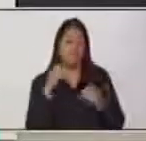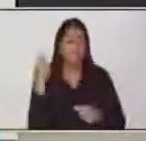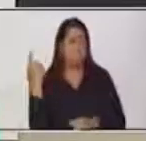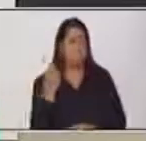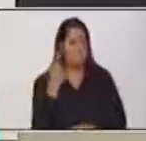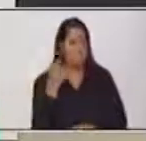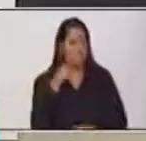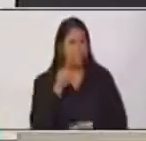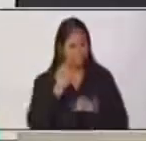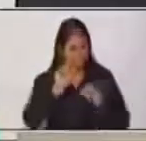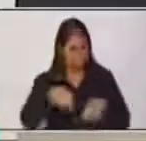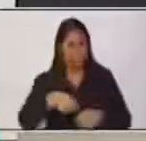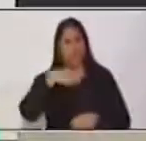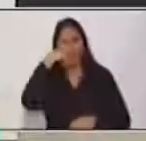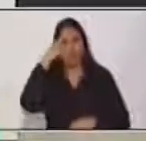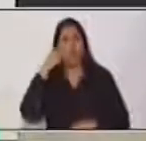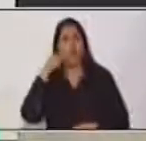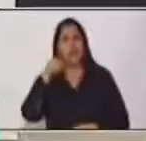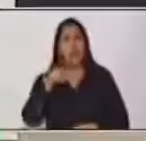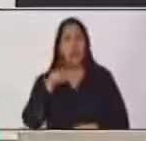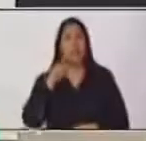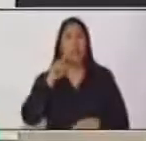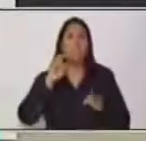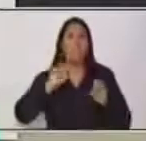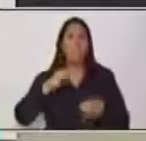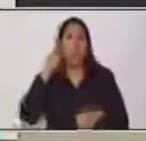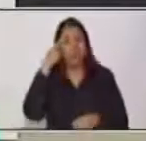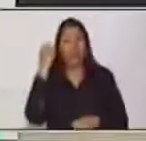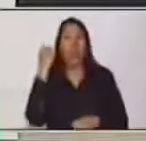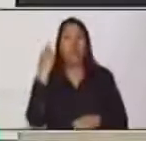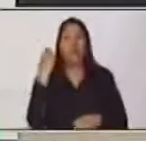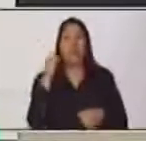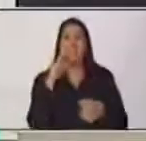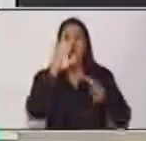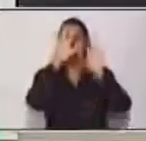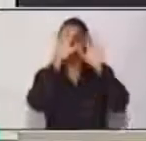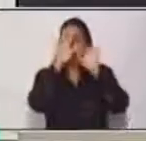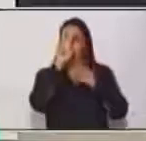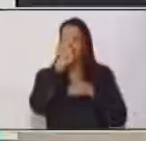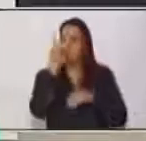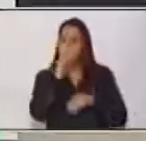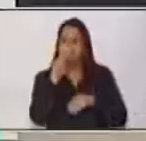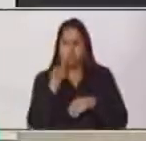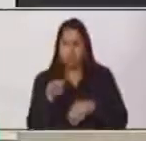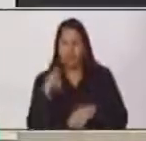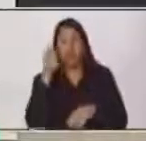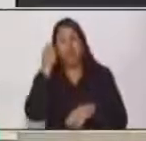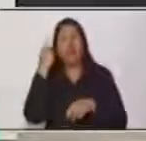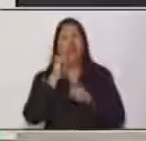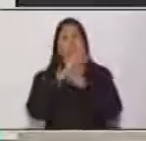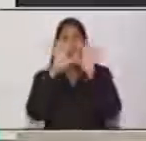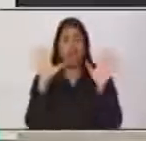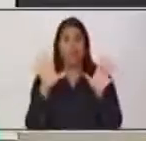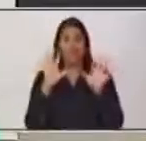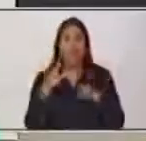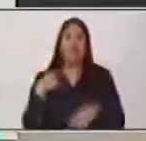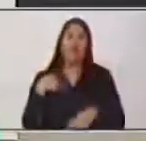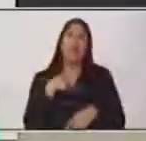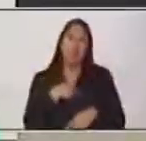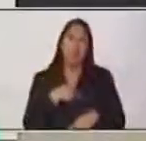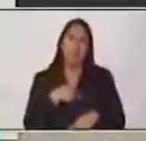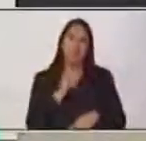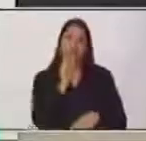esto para que, de alguna manera, la comprensión de este tipo de texto sea un éxito. Vamos a subrayar los datos